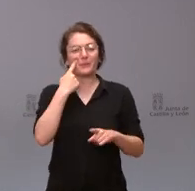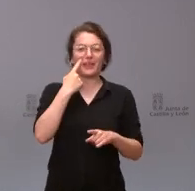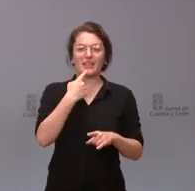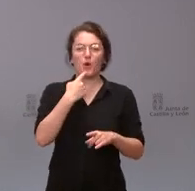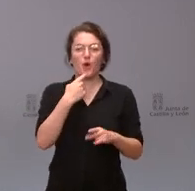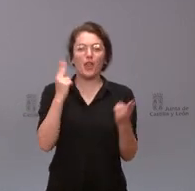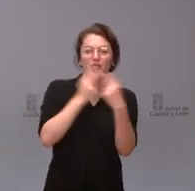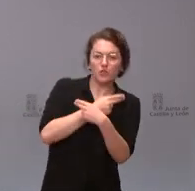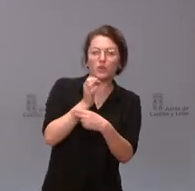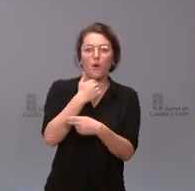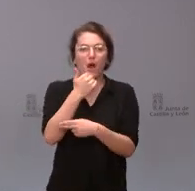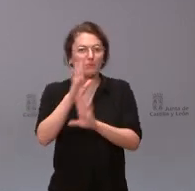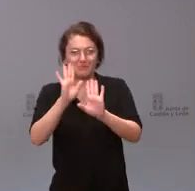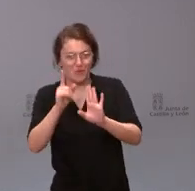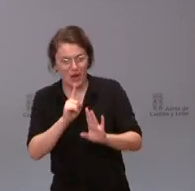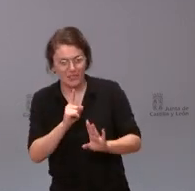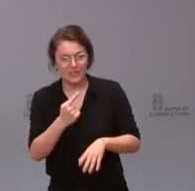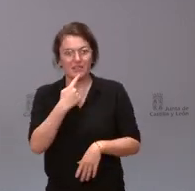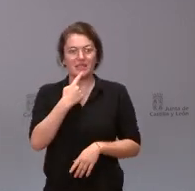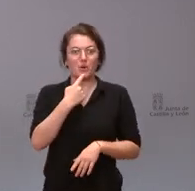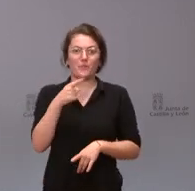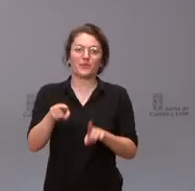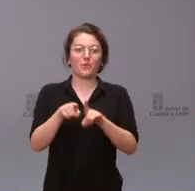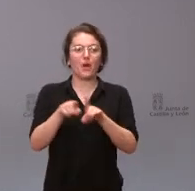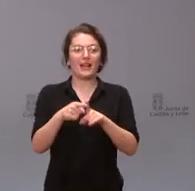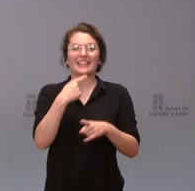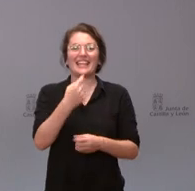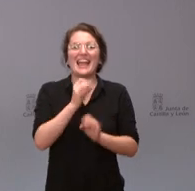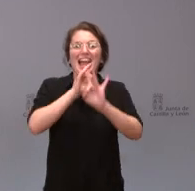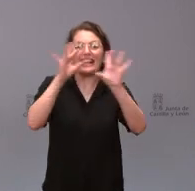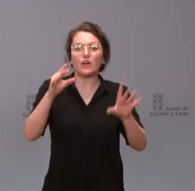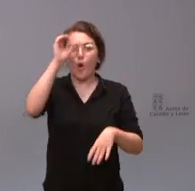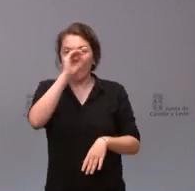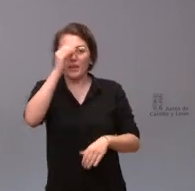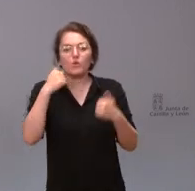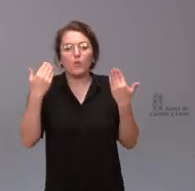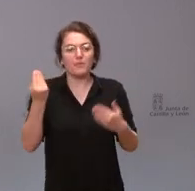aclare a los medios si lo que dice lo hacen en representación de la Junta o en su partido